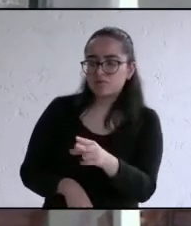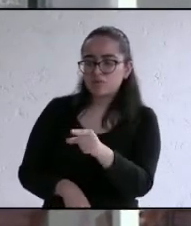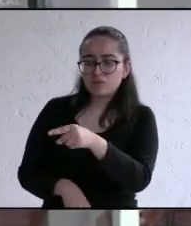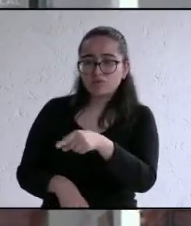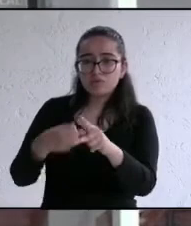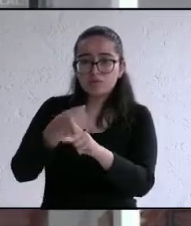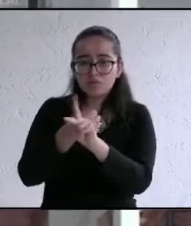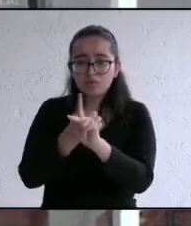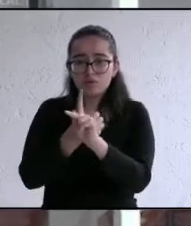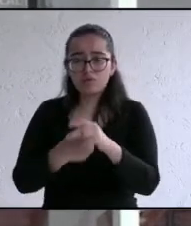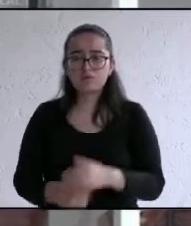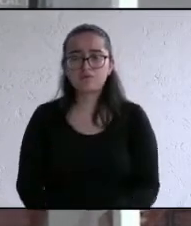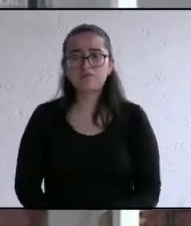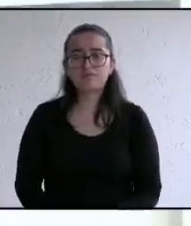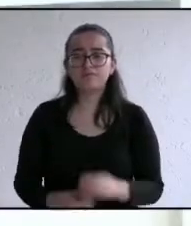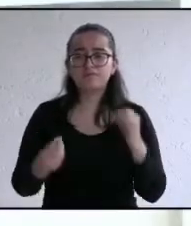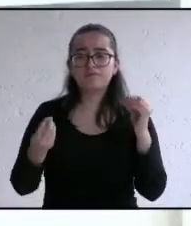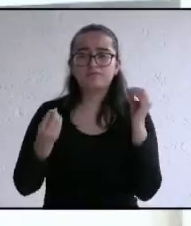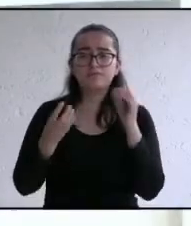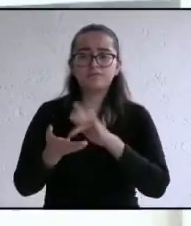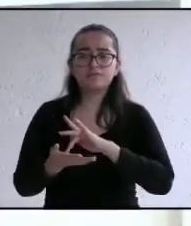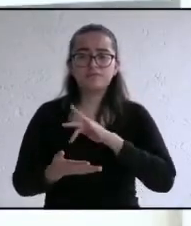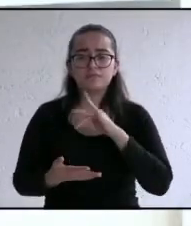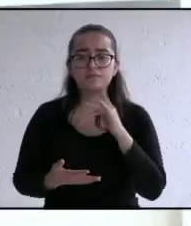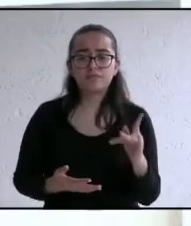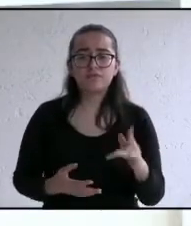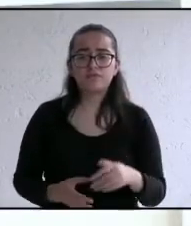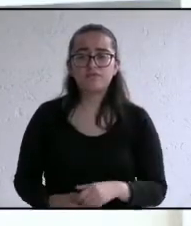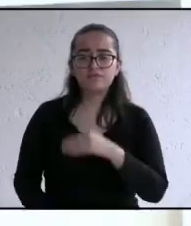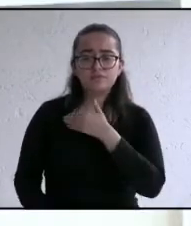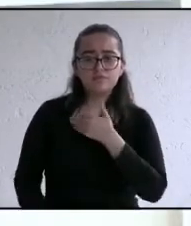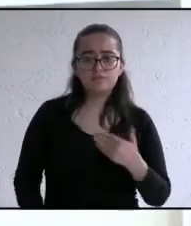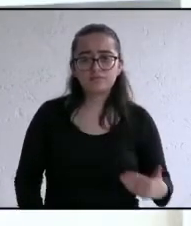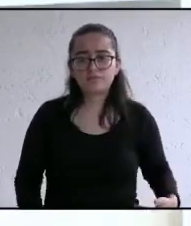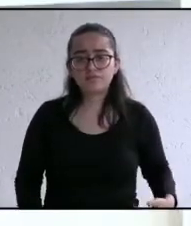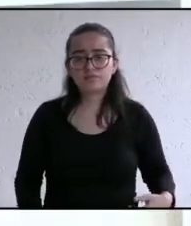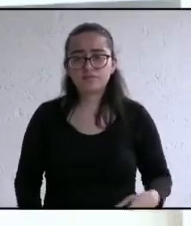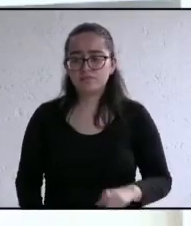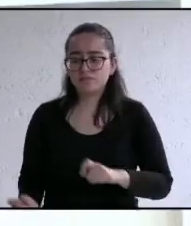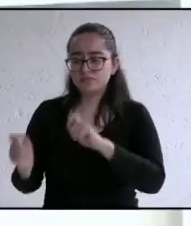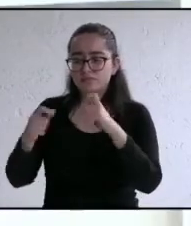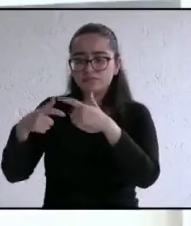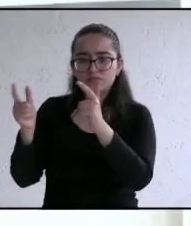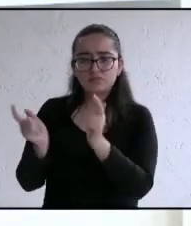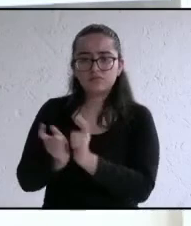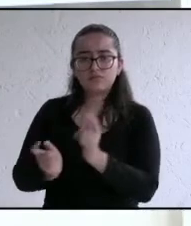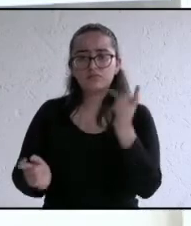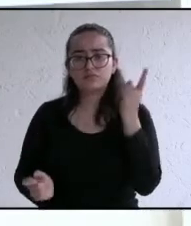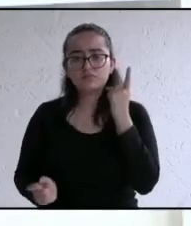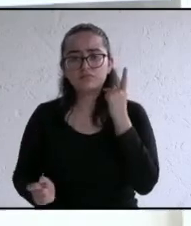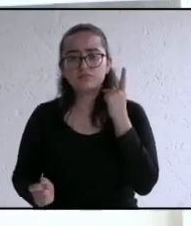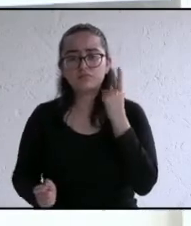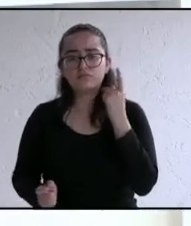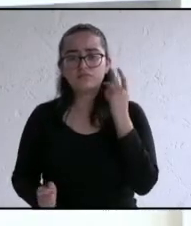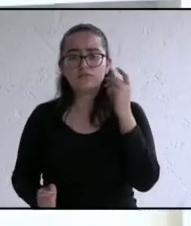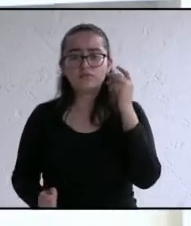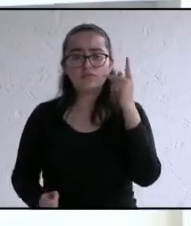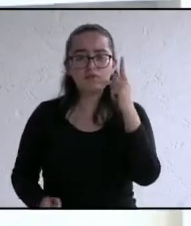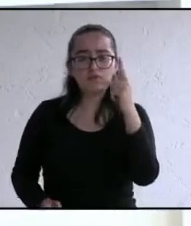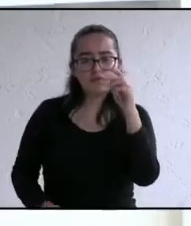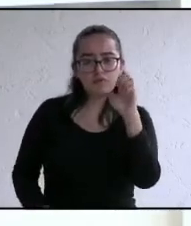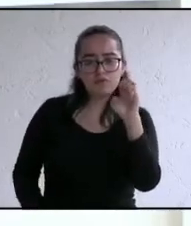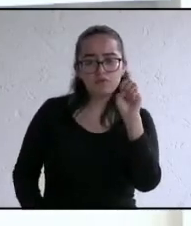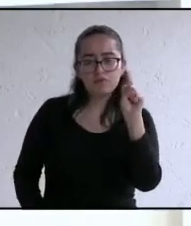el delito muchas gracias gracias candidato continuamos con el candidato de encuentro solidario